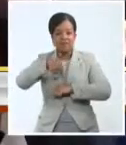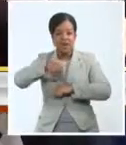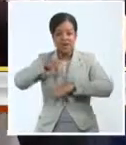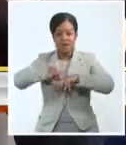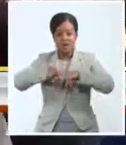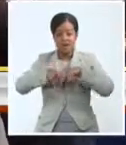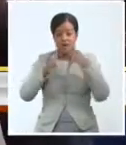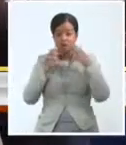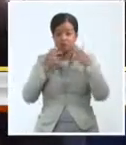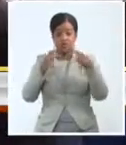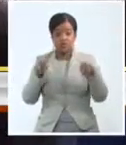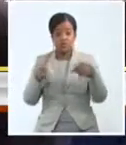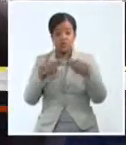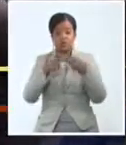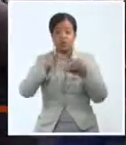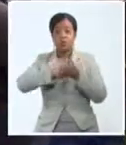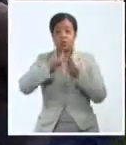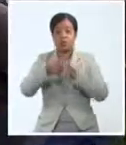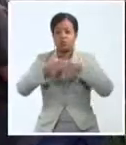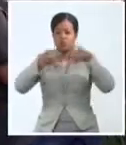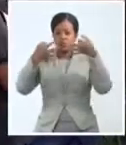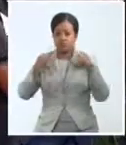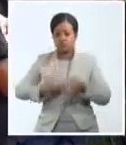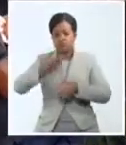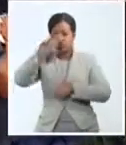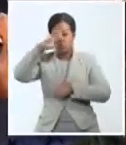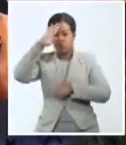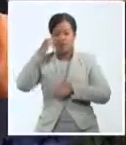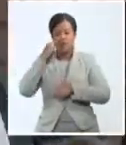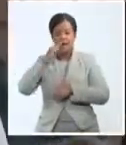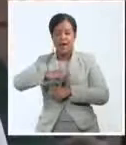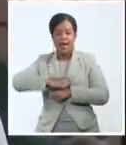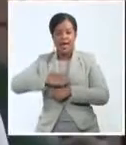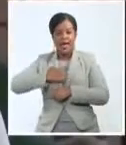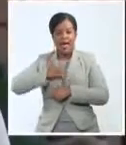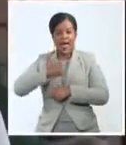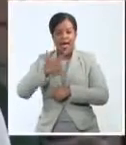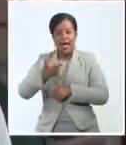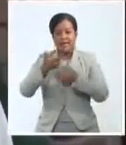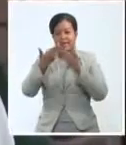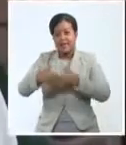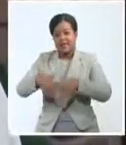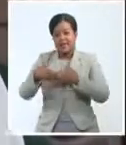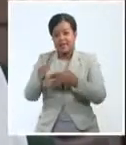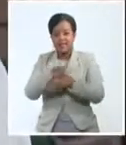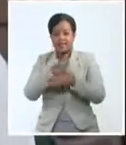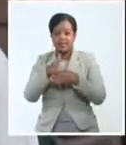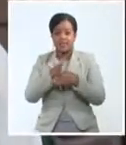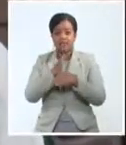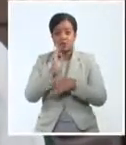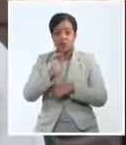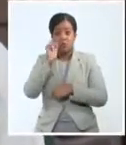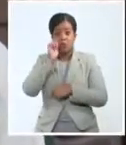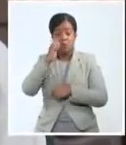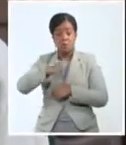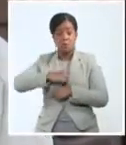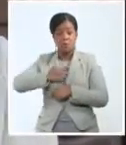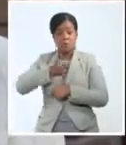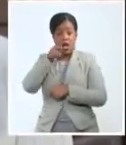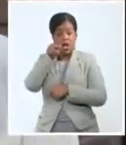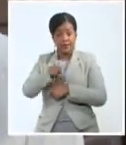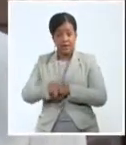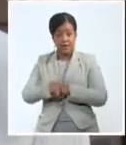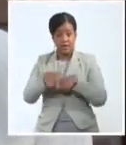cita constituye un proyecto legítimo que visibiliza el arte de la periferia, destacó en su doble condición de artista y director del